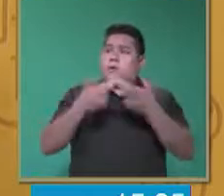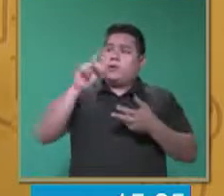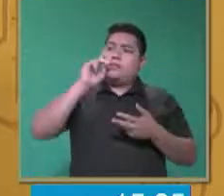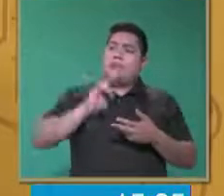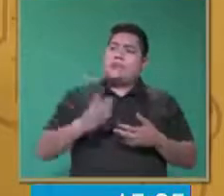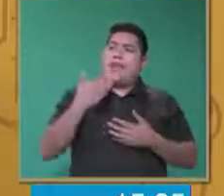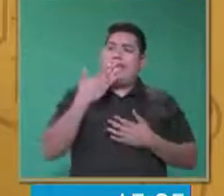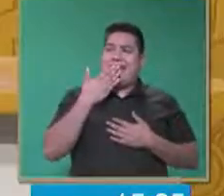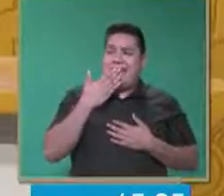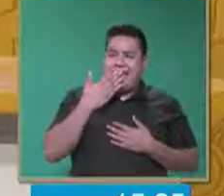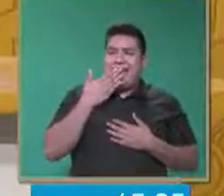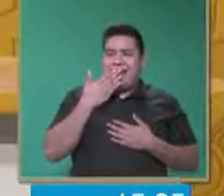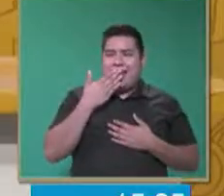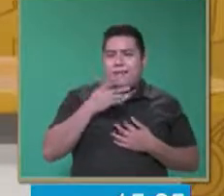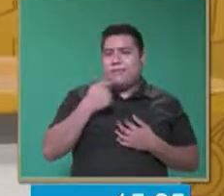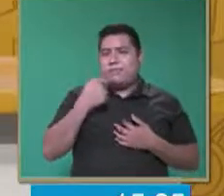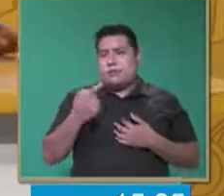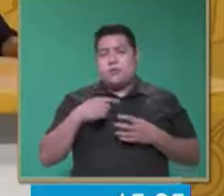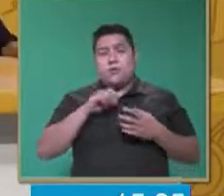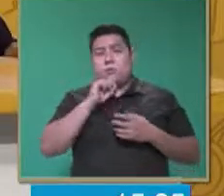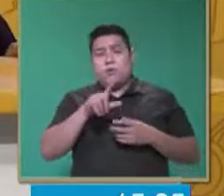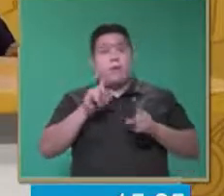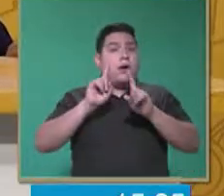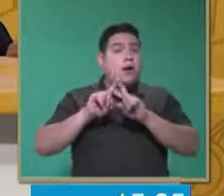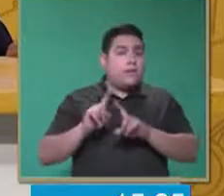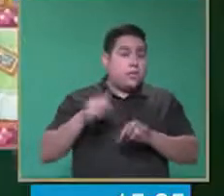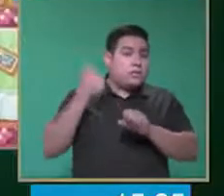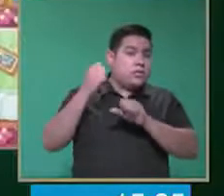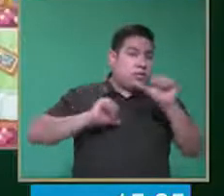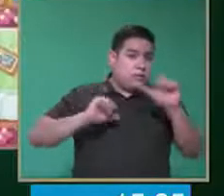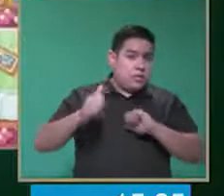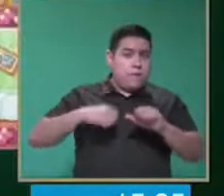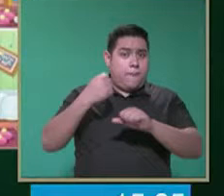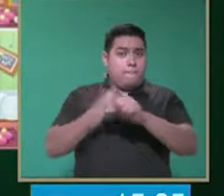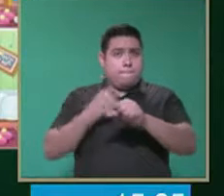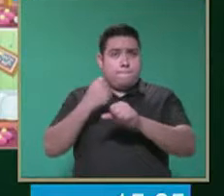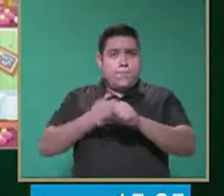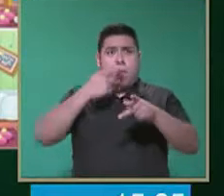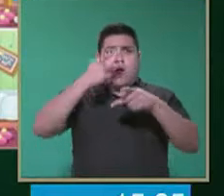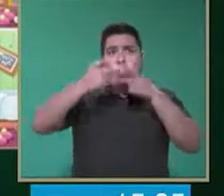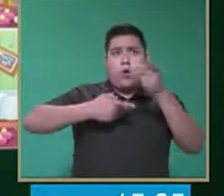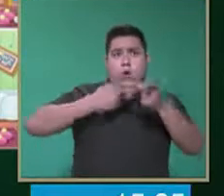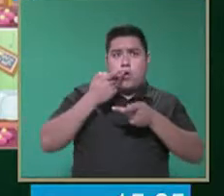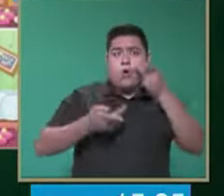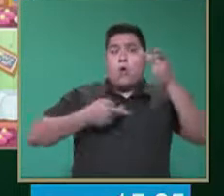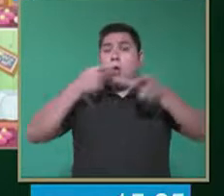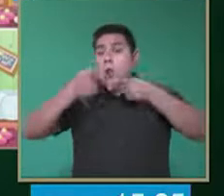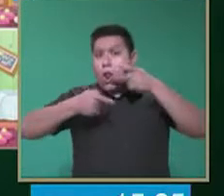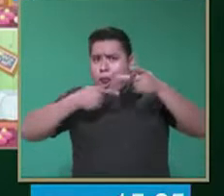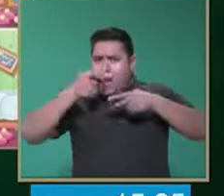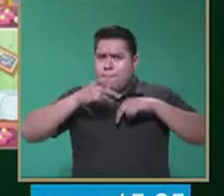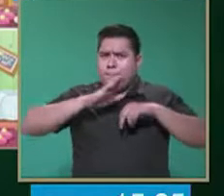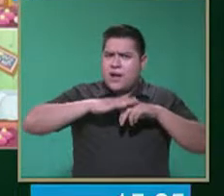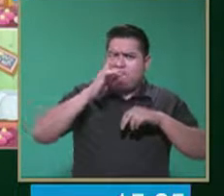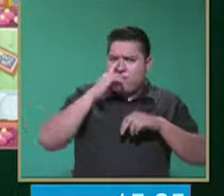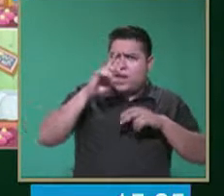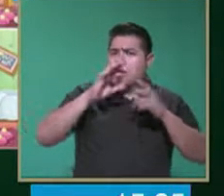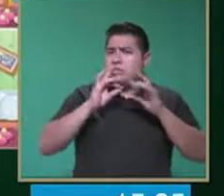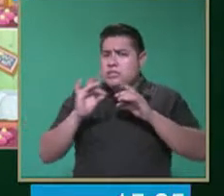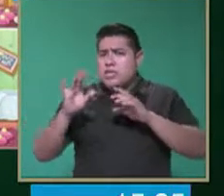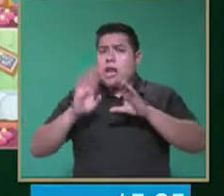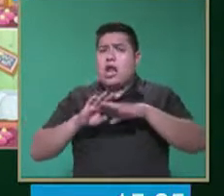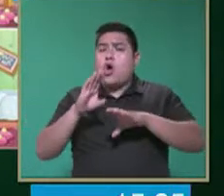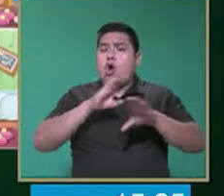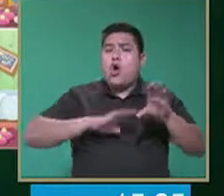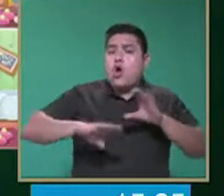Así mismo, las actividades para reforzamiento verbal, hablamos de la fluidez verbal, bases de la conversación,